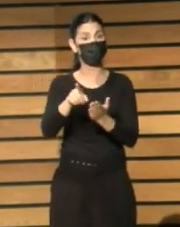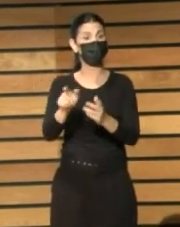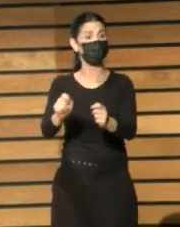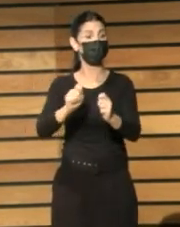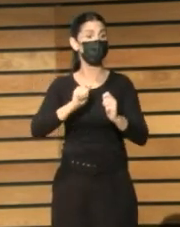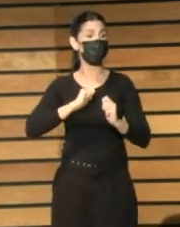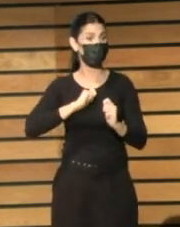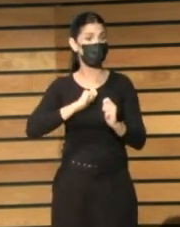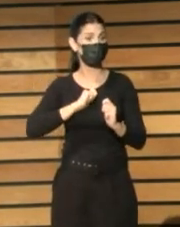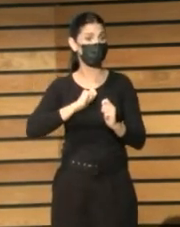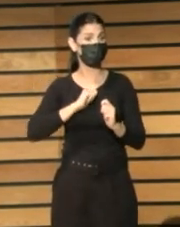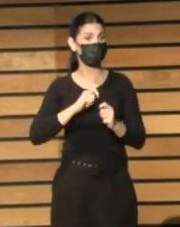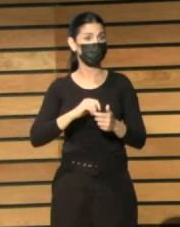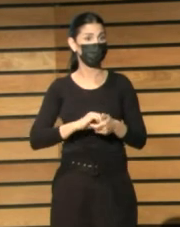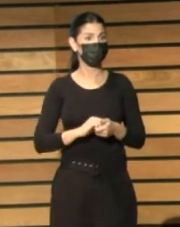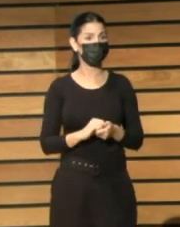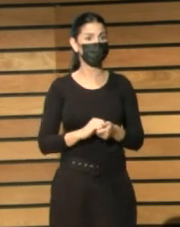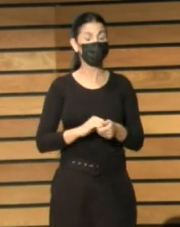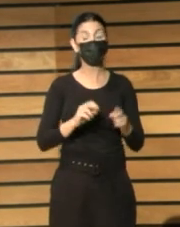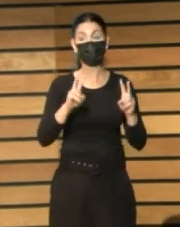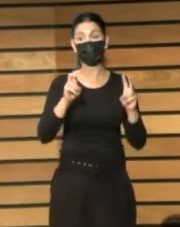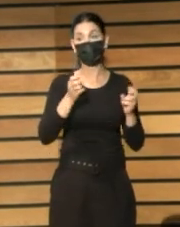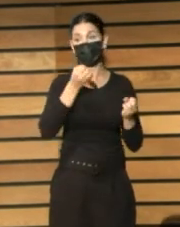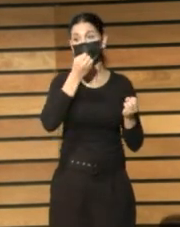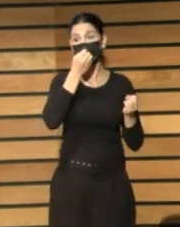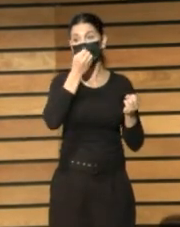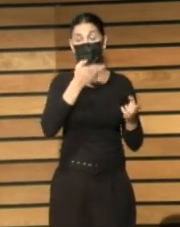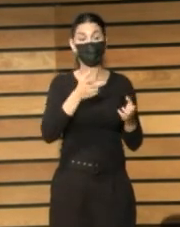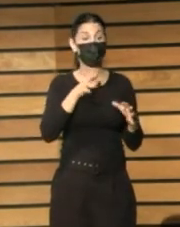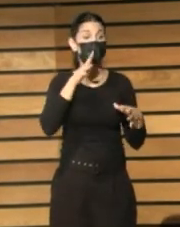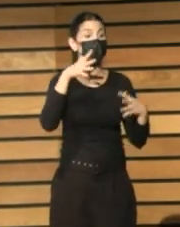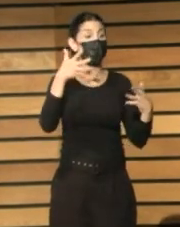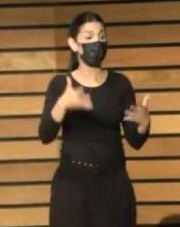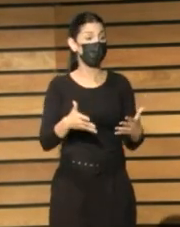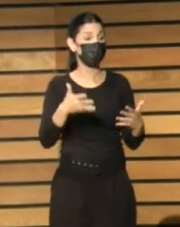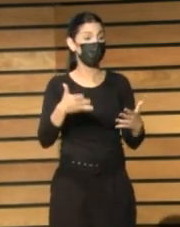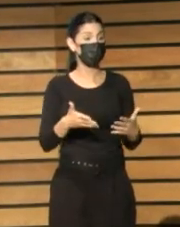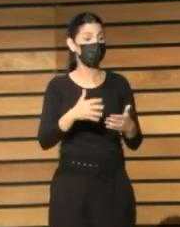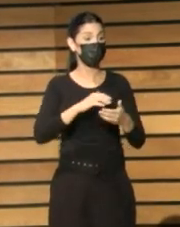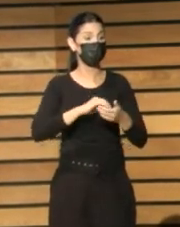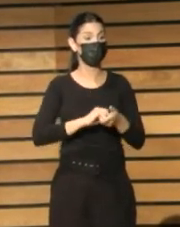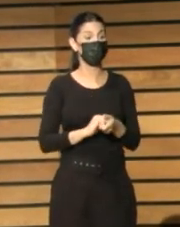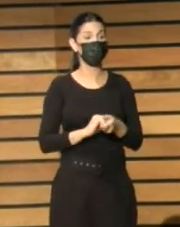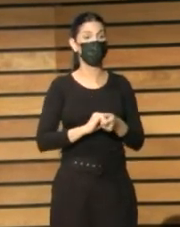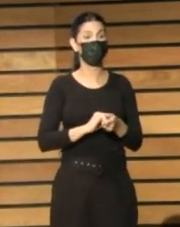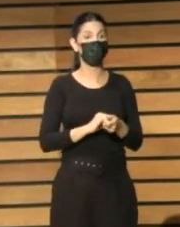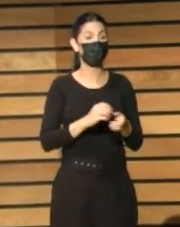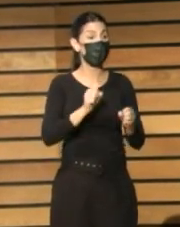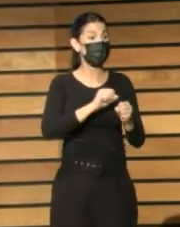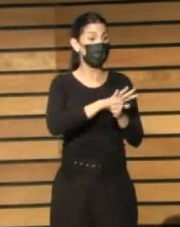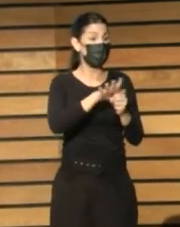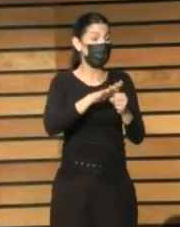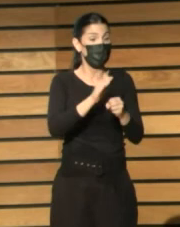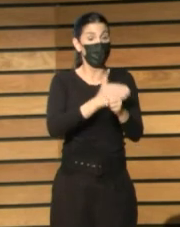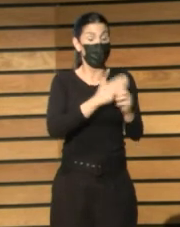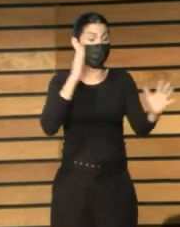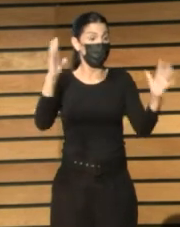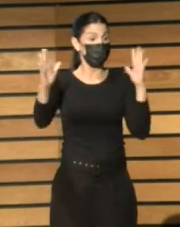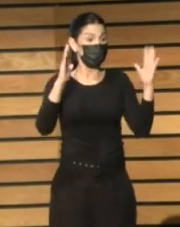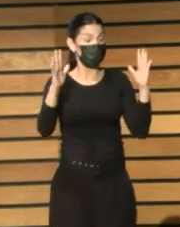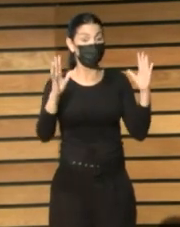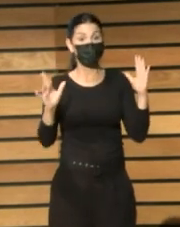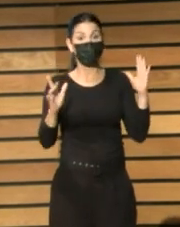hay lo que tiene de bueno en el momento en el que estamos y la parte a pesar de la pandemia y demás pues hay que sacar la parte